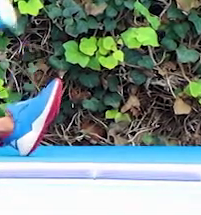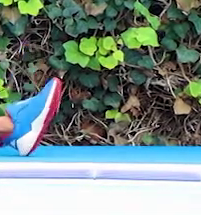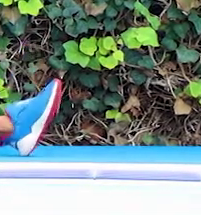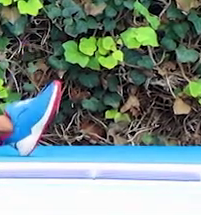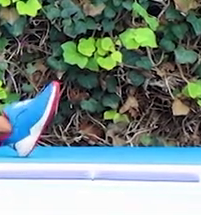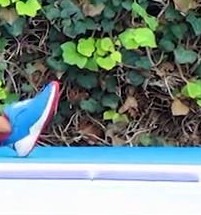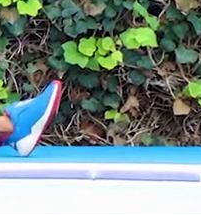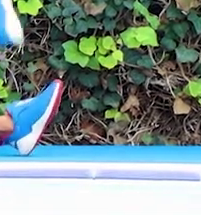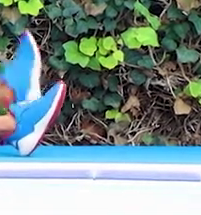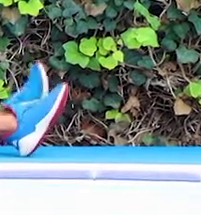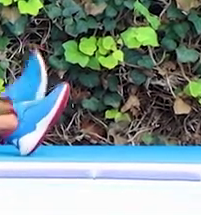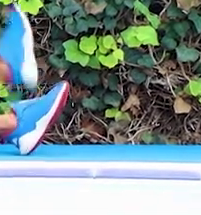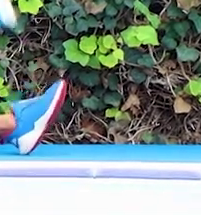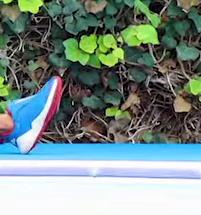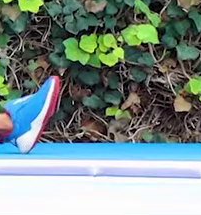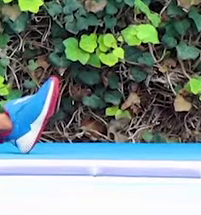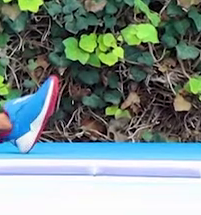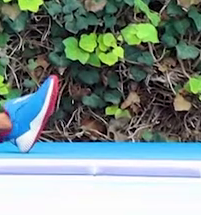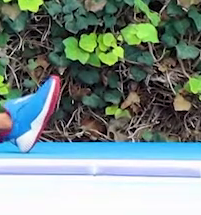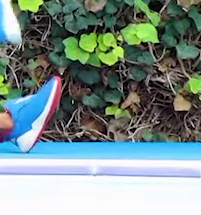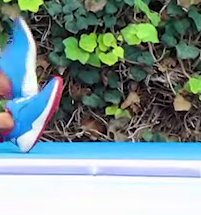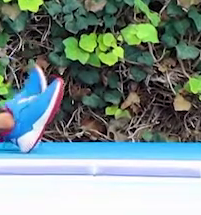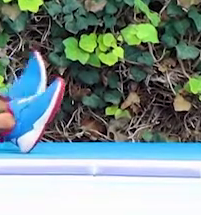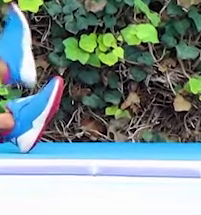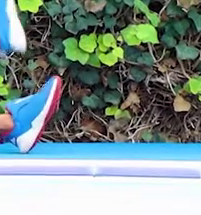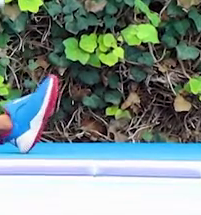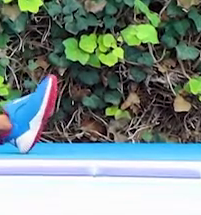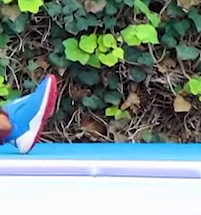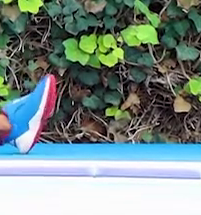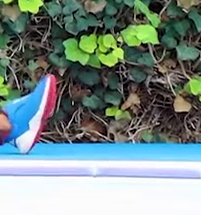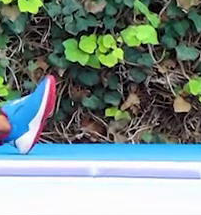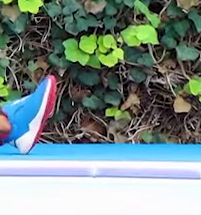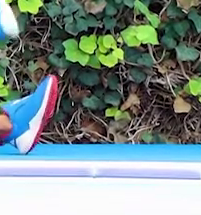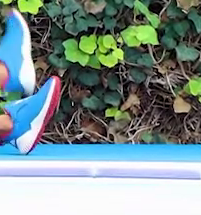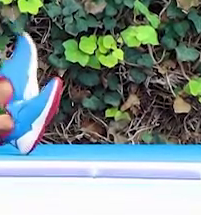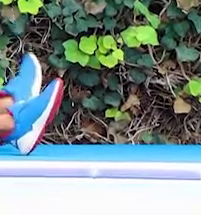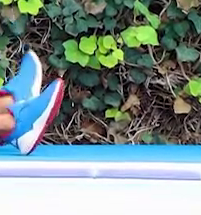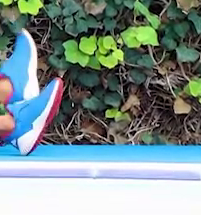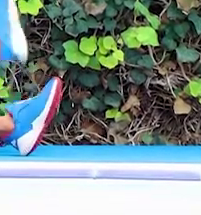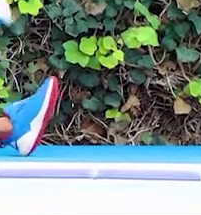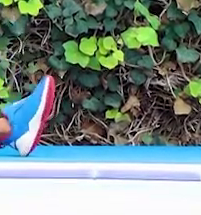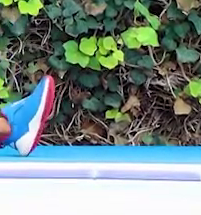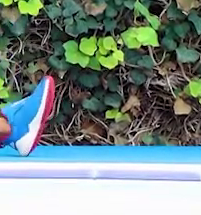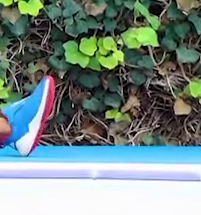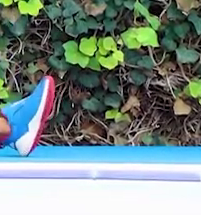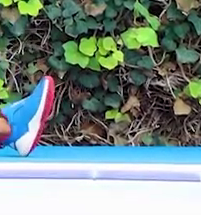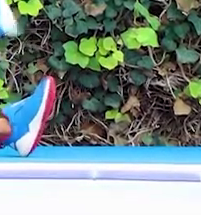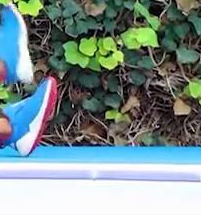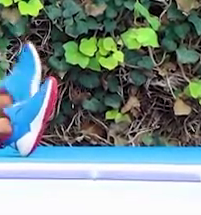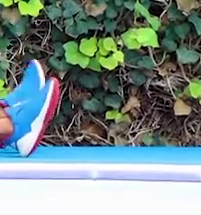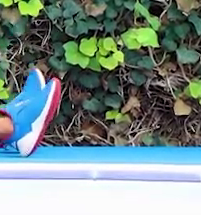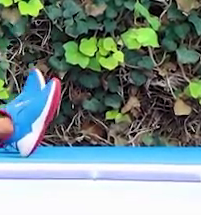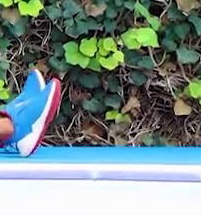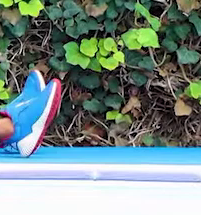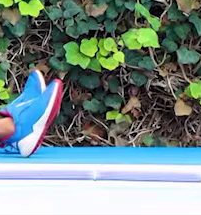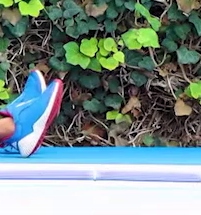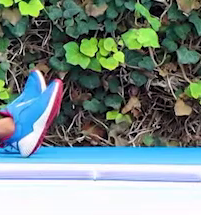que toque el suelo. Muy bien. Estira muy bien. Sin que toque el suelo. Perfecto. Una más.